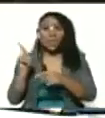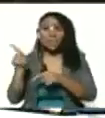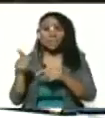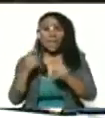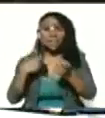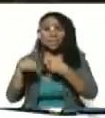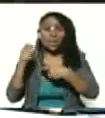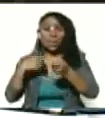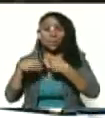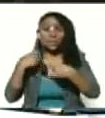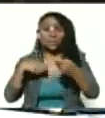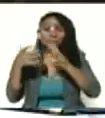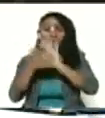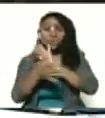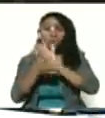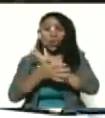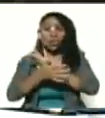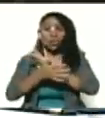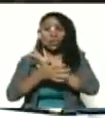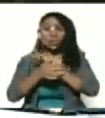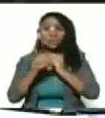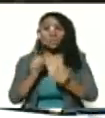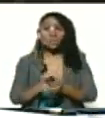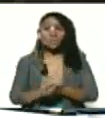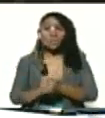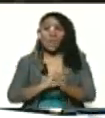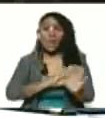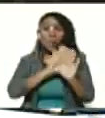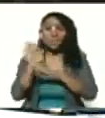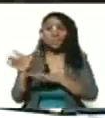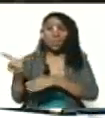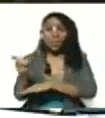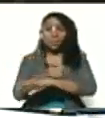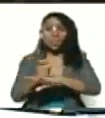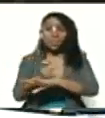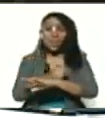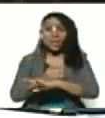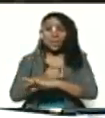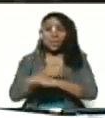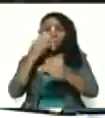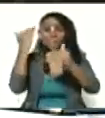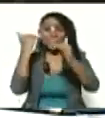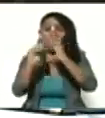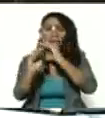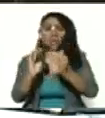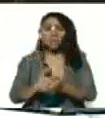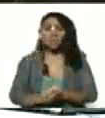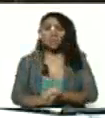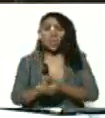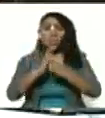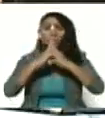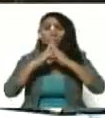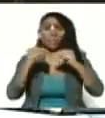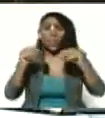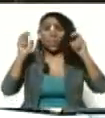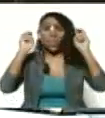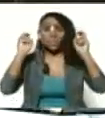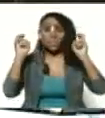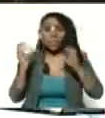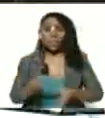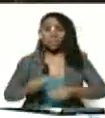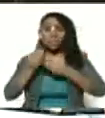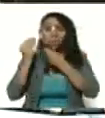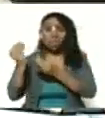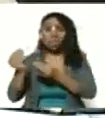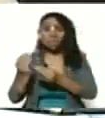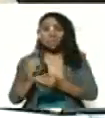negociaciones con el apoyo del gobierno de México, con todas las condiciones y garantías